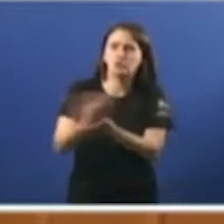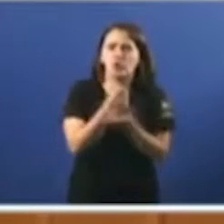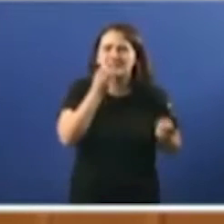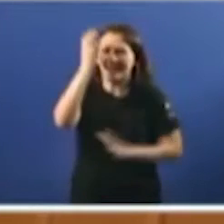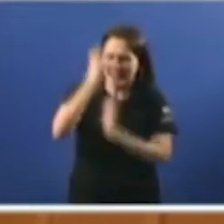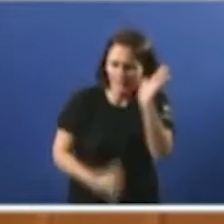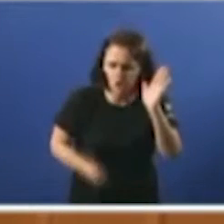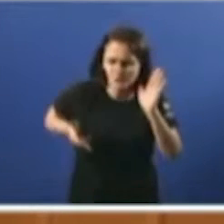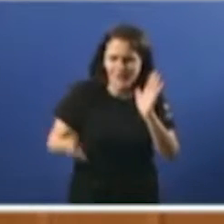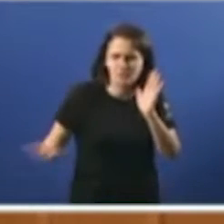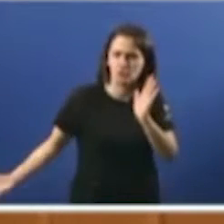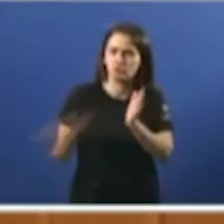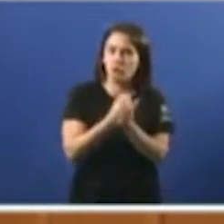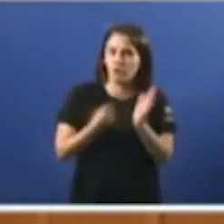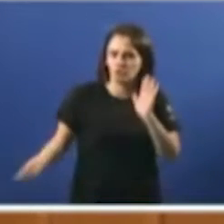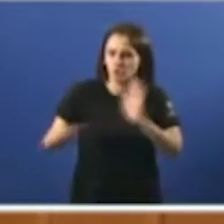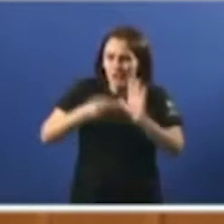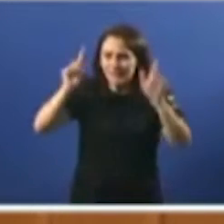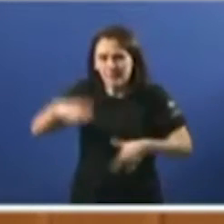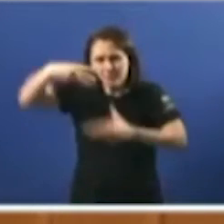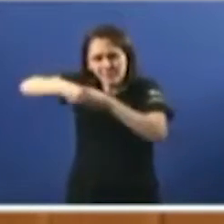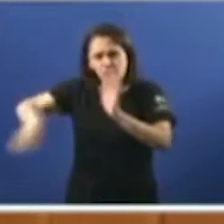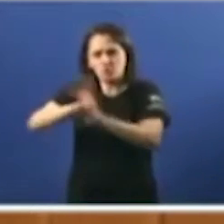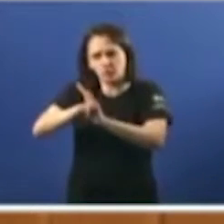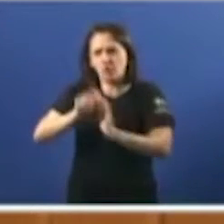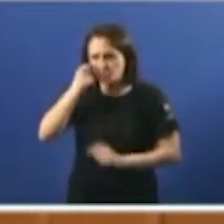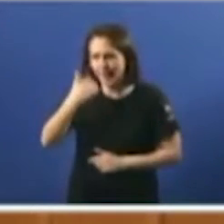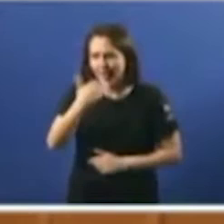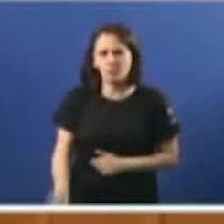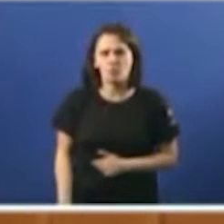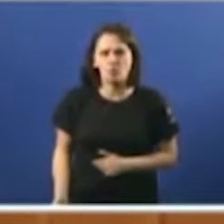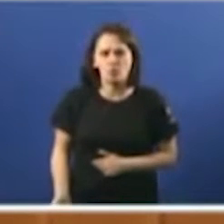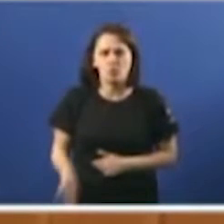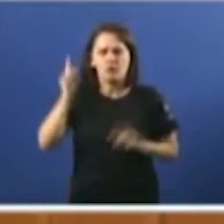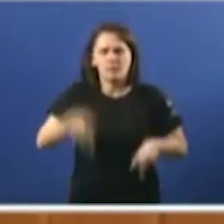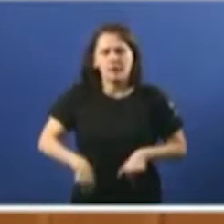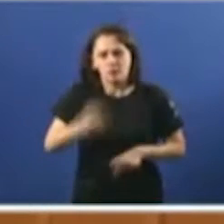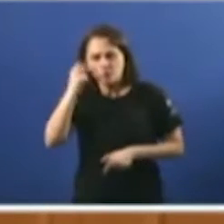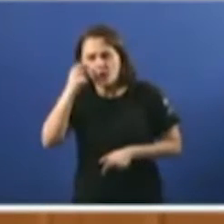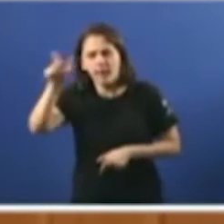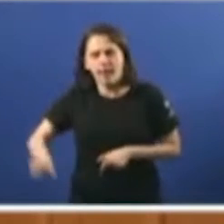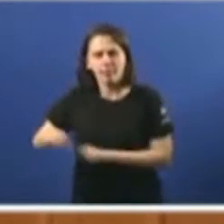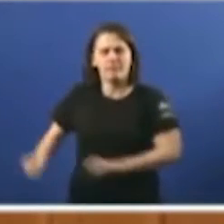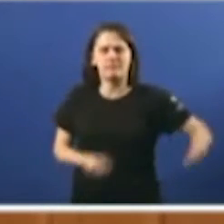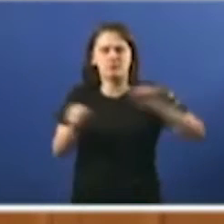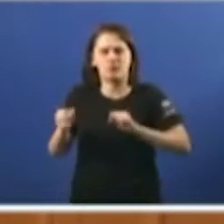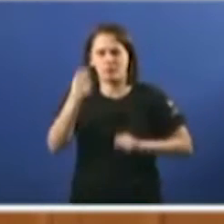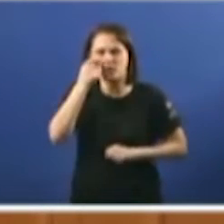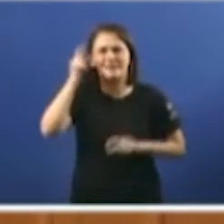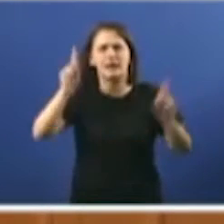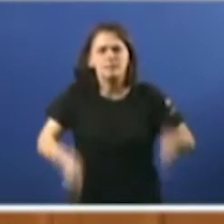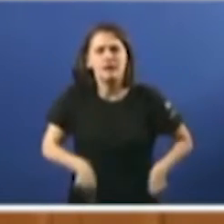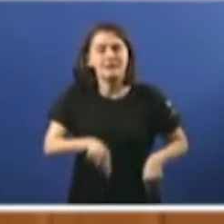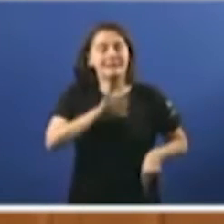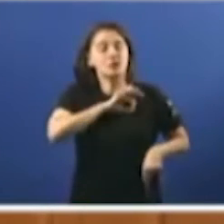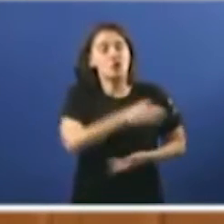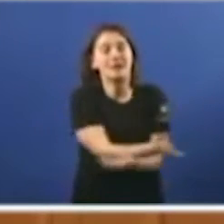declaracións de dereitos recolhido tamén na Constitución. Debería sonarles de algo debería sonarles de algo a valedora e de logo debería sonarles de algo os